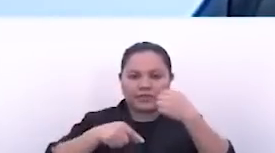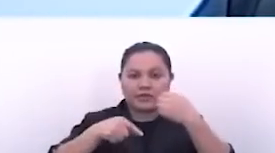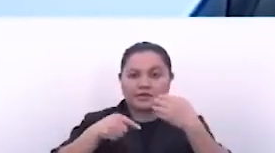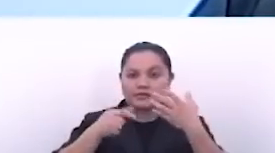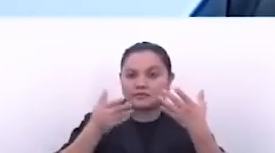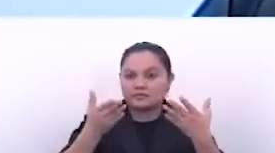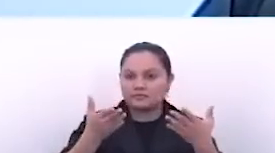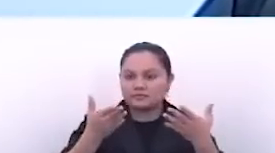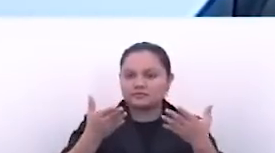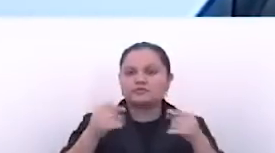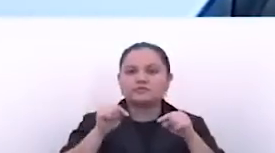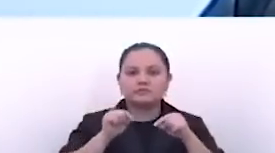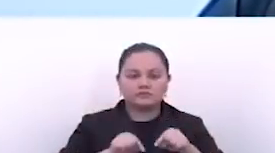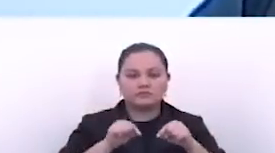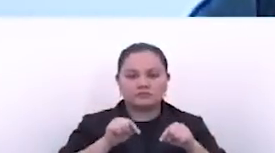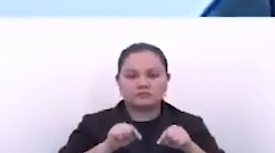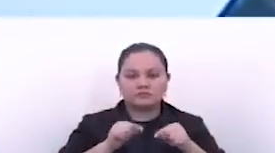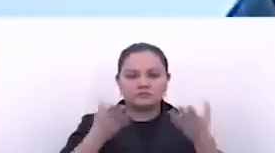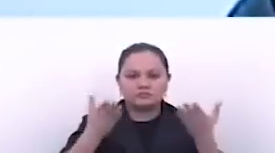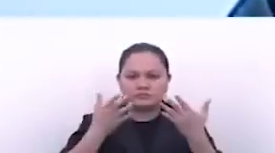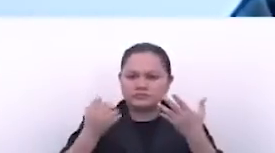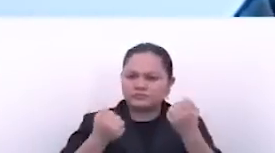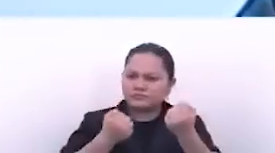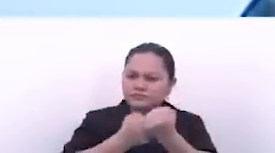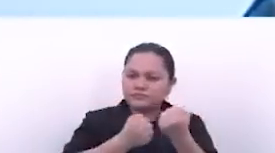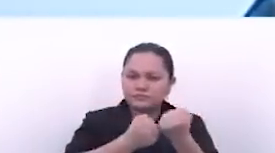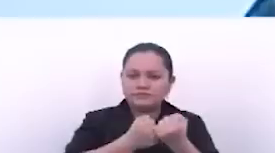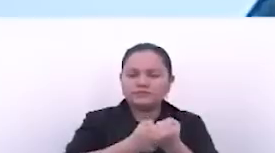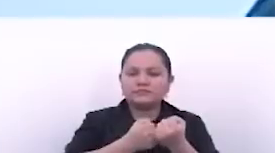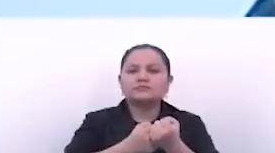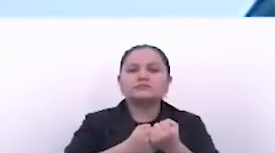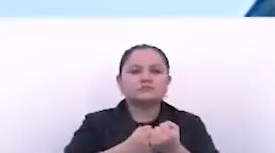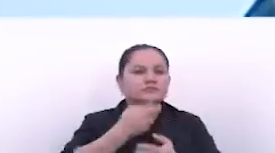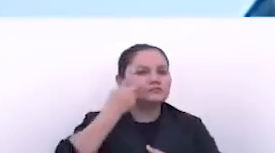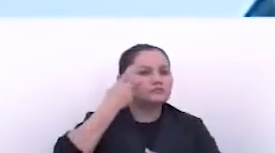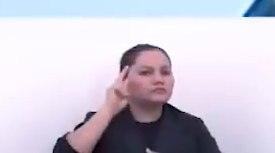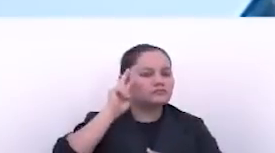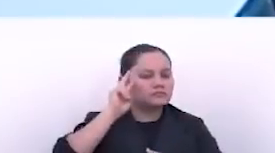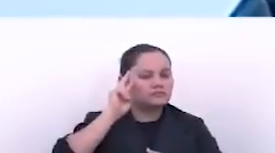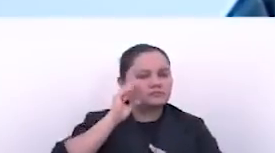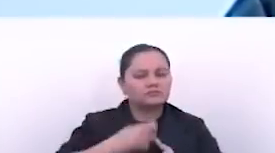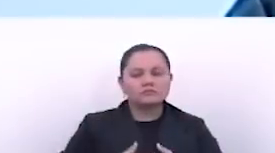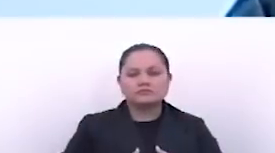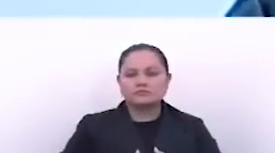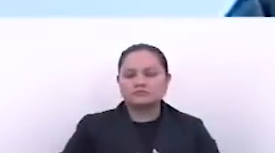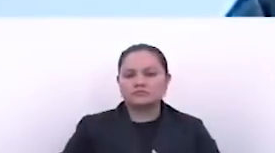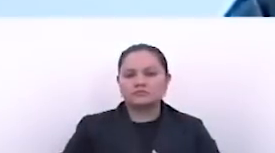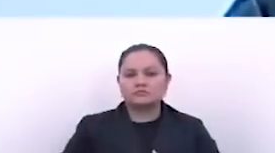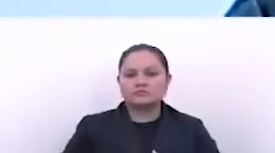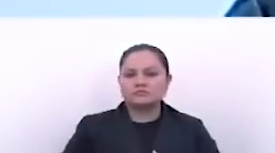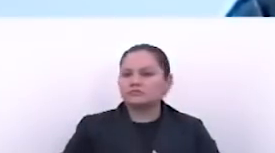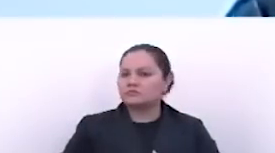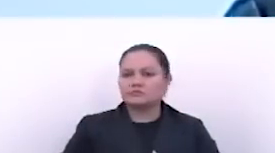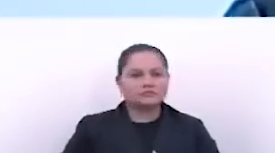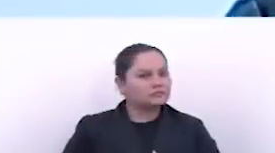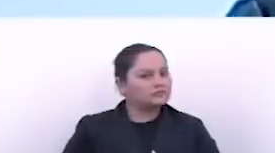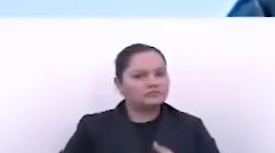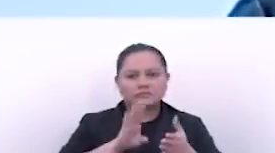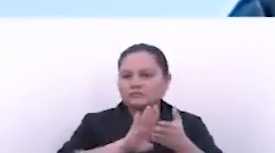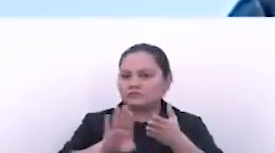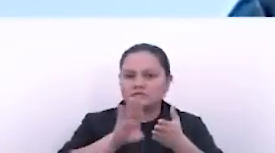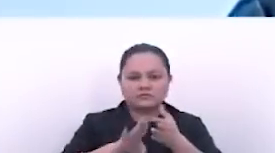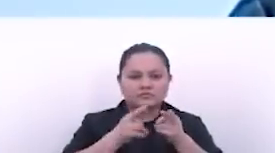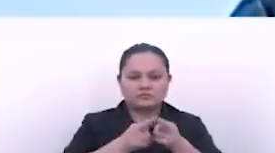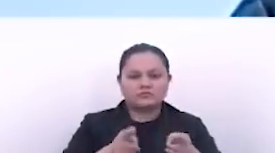hoy se va a hacer un refuerzo. Esto significa entonces que no han comprado todavía los